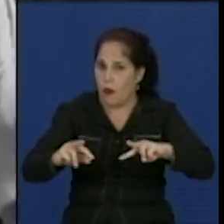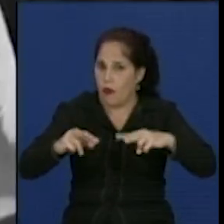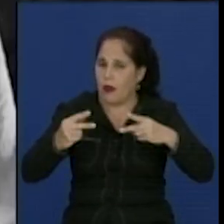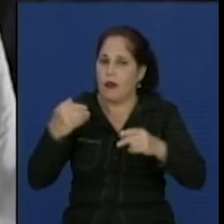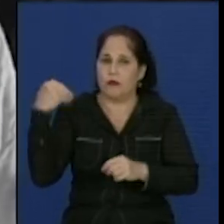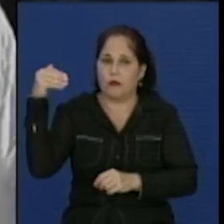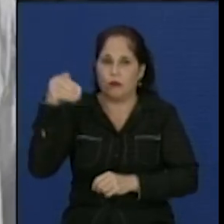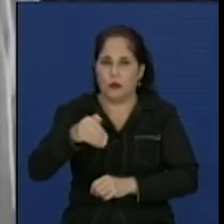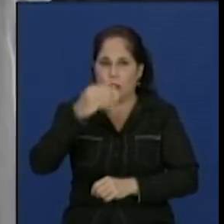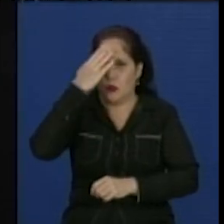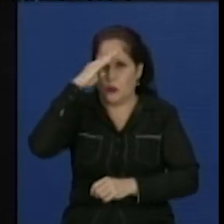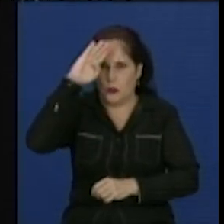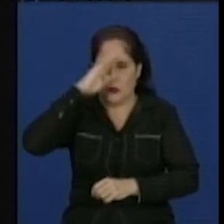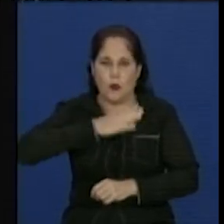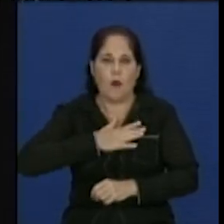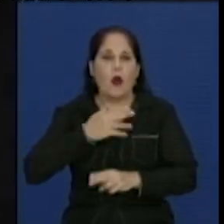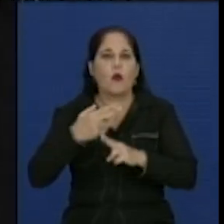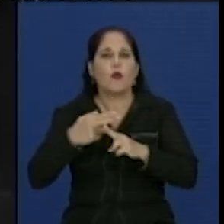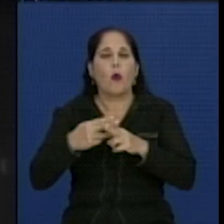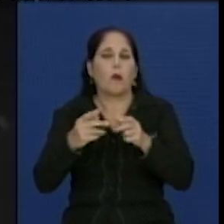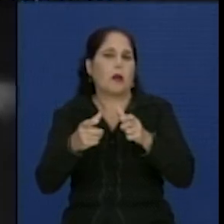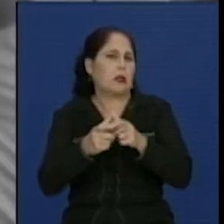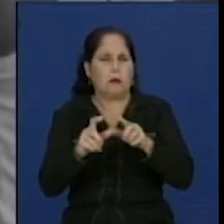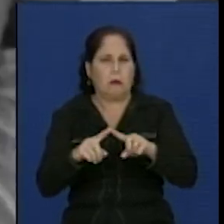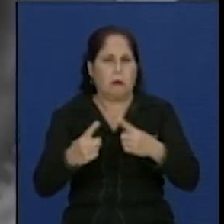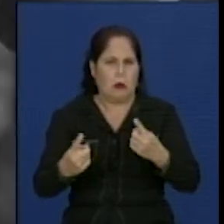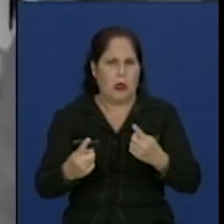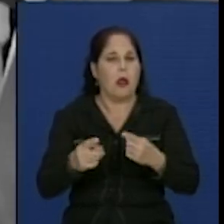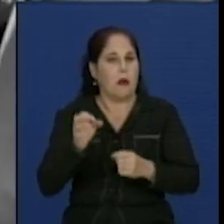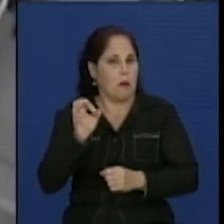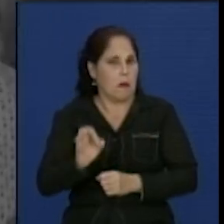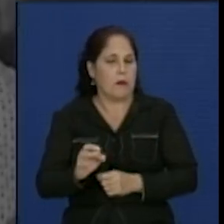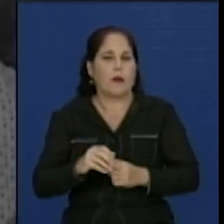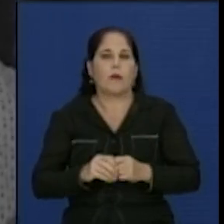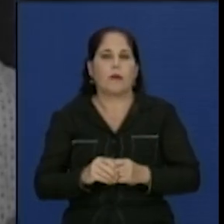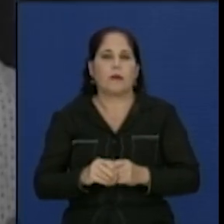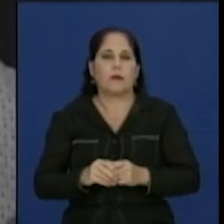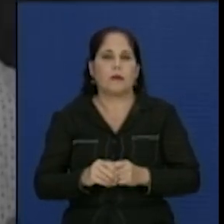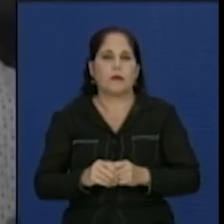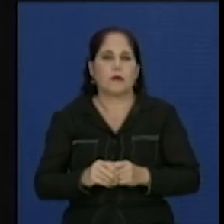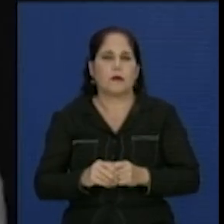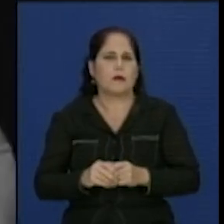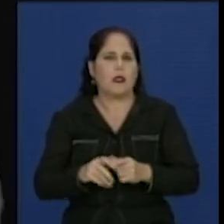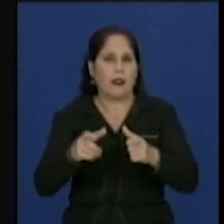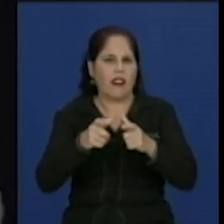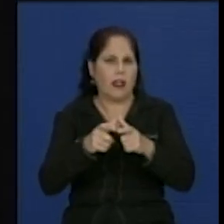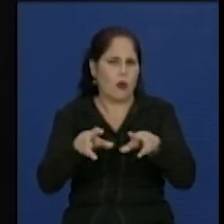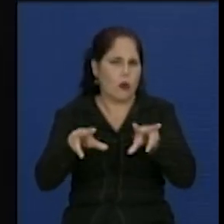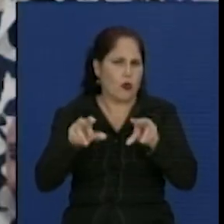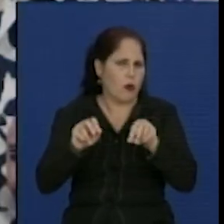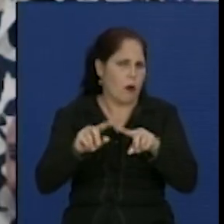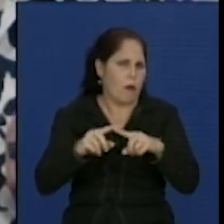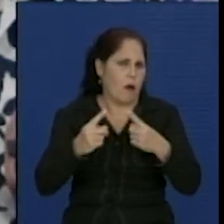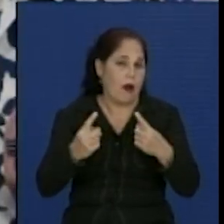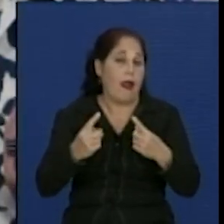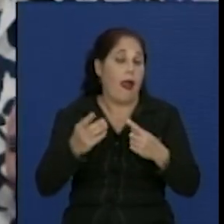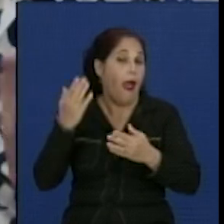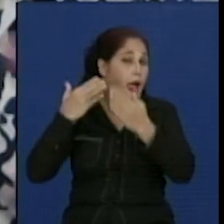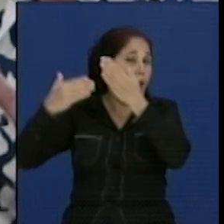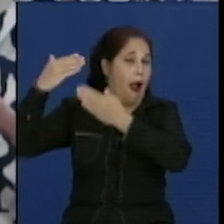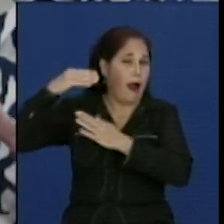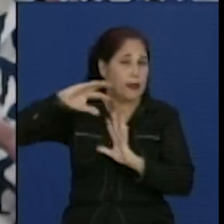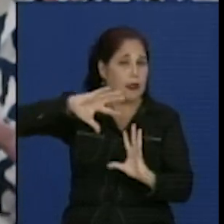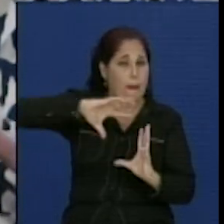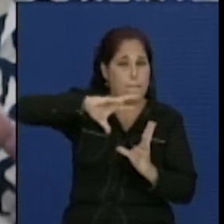Guana. El nombre del disco se refiere a este fenómeno geológico que existió en nuestro planeta tierra hace